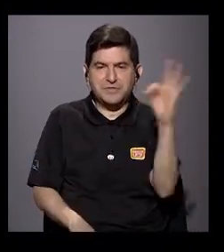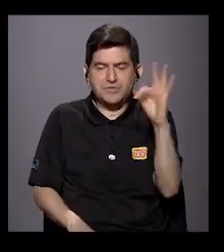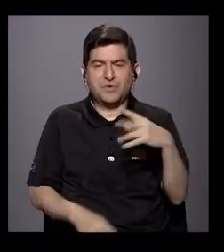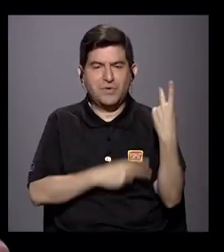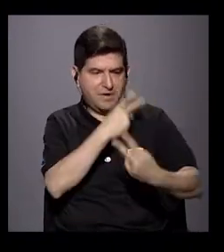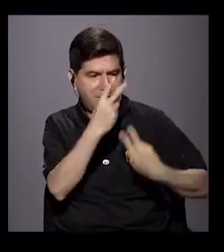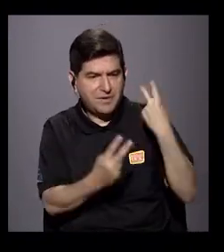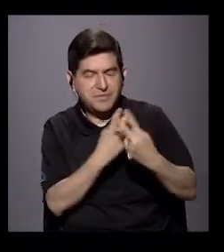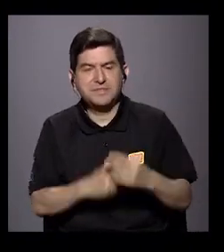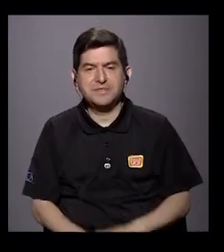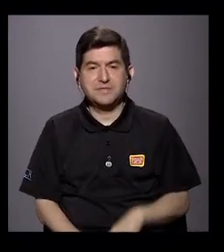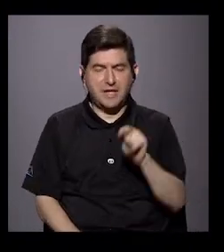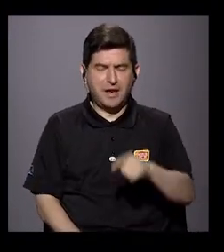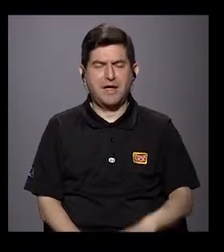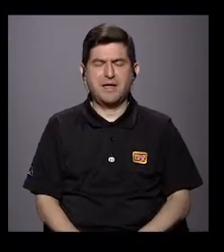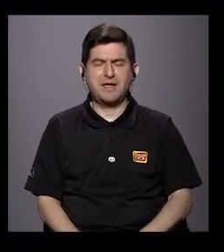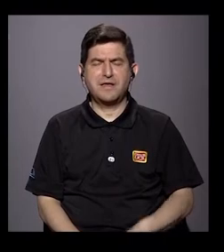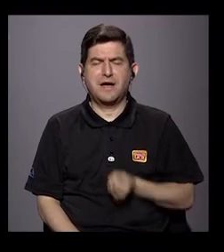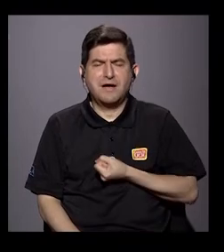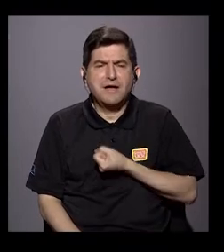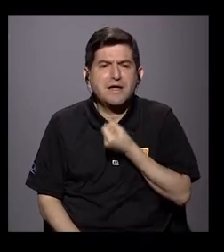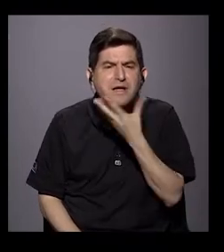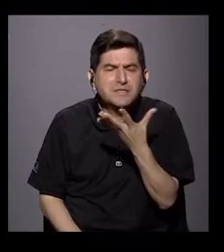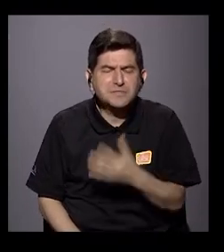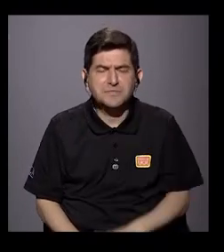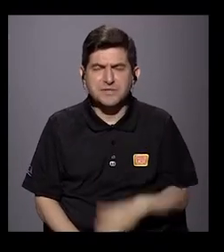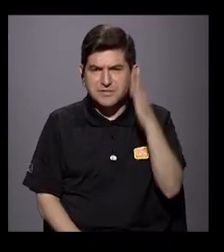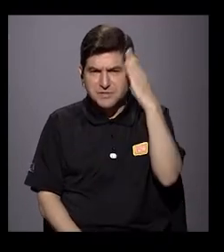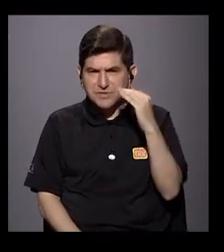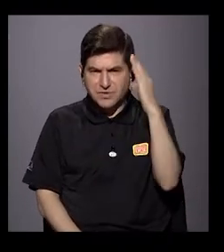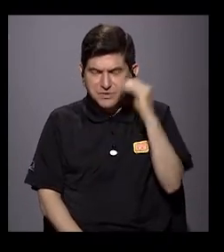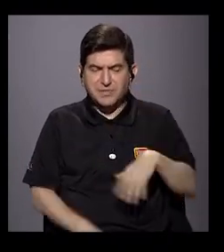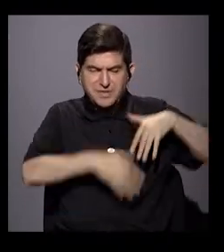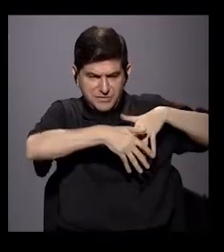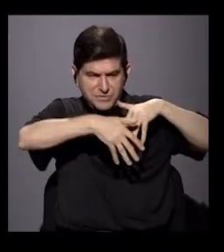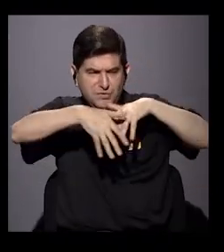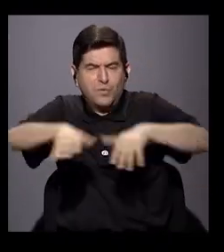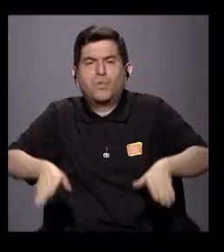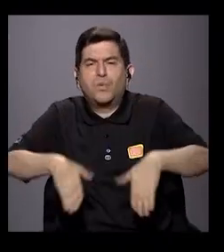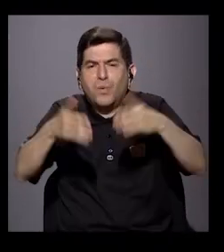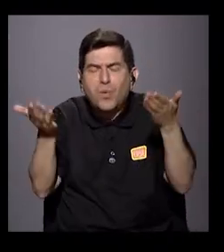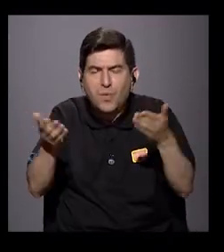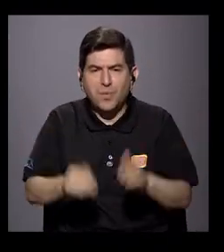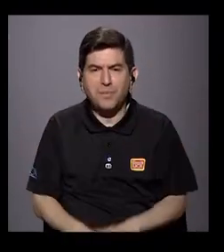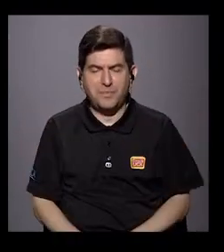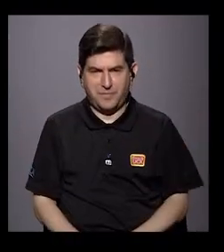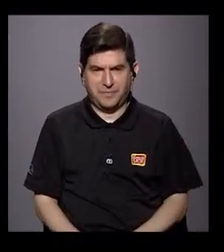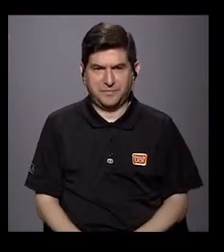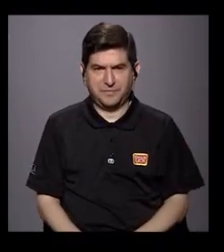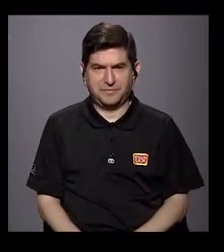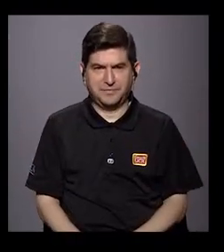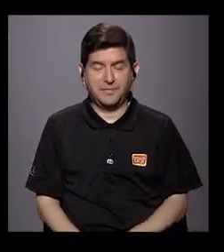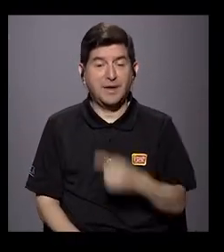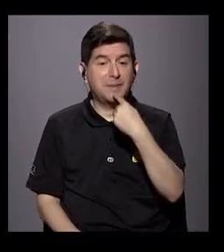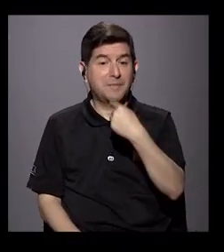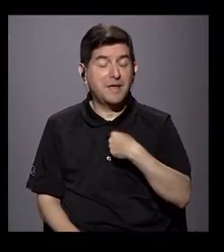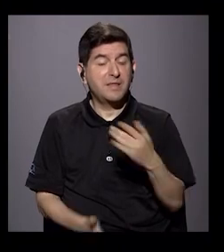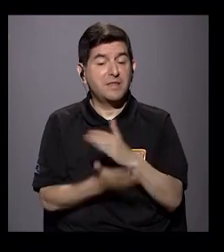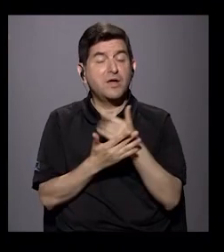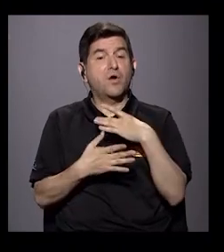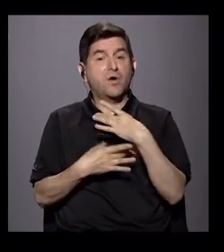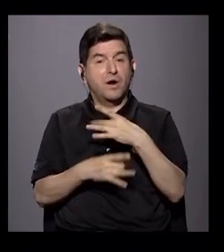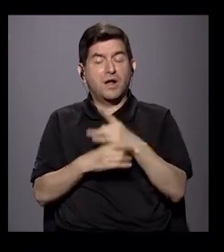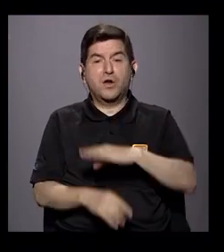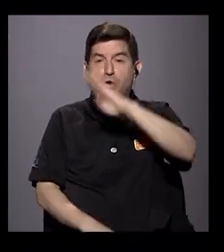visitaba, que hizo su vocería y nos hablaba sobre cómo vivía, inclusive, ella es la marcha, ¿verdad? Y ella es marcha. Me decía algo muy